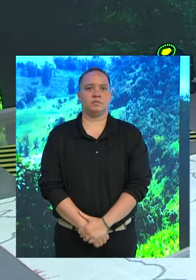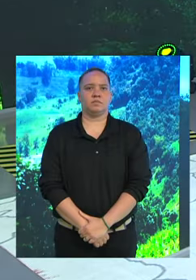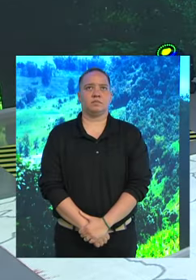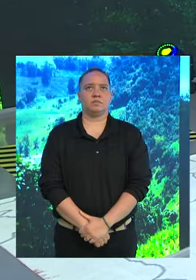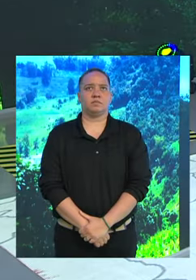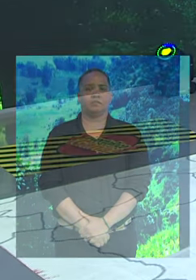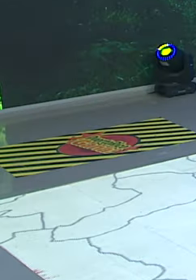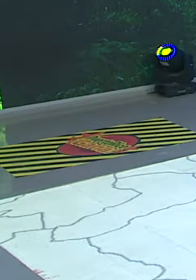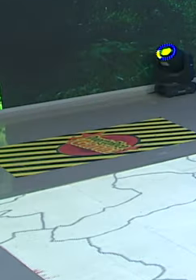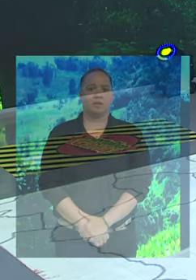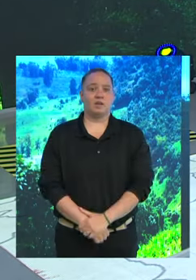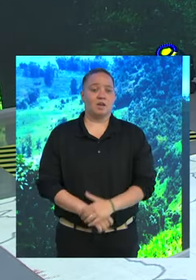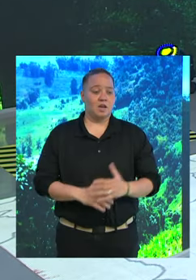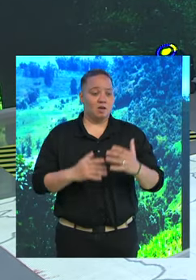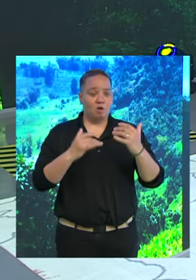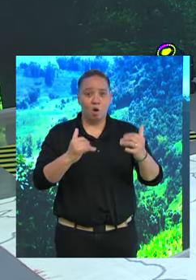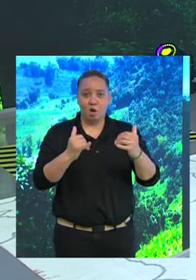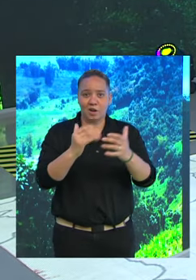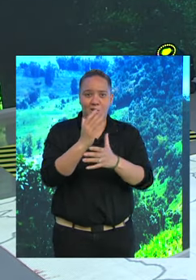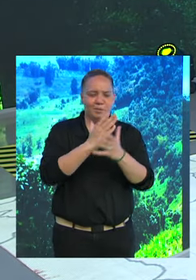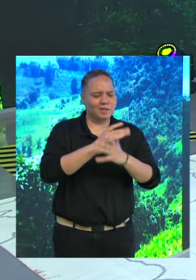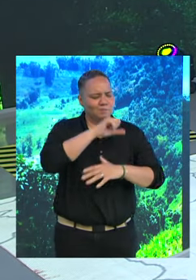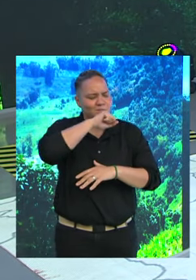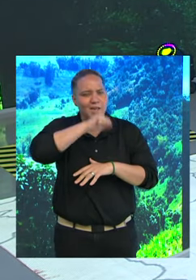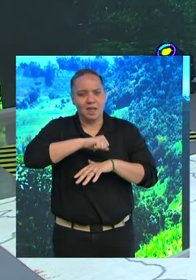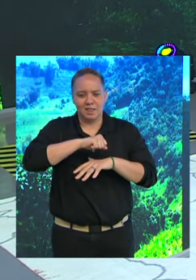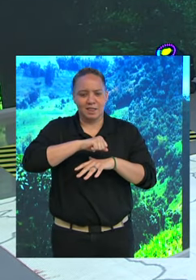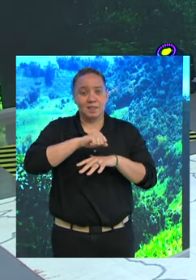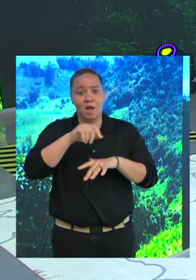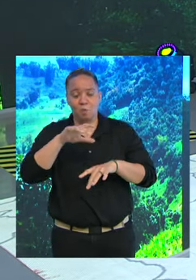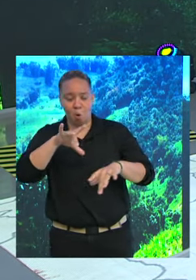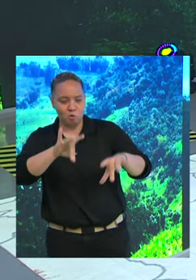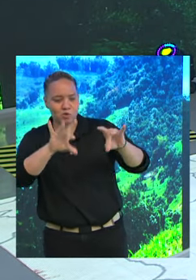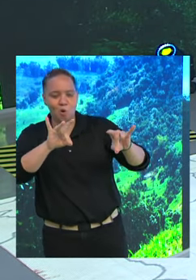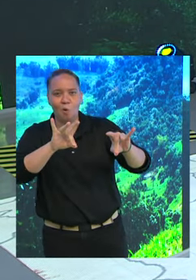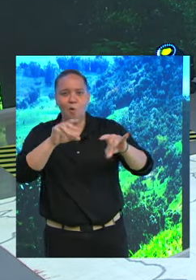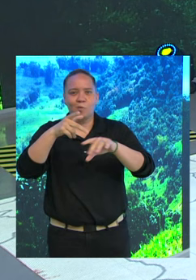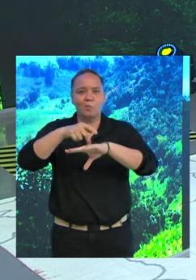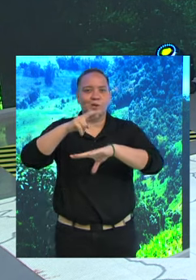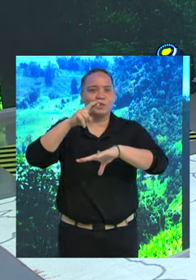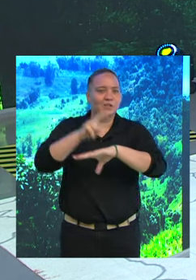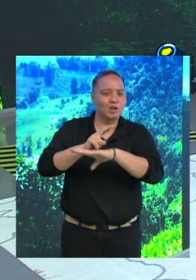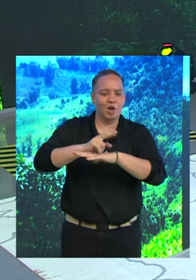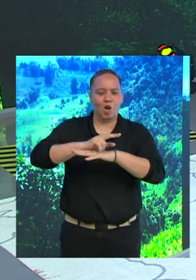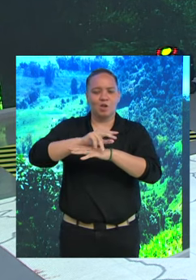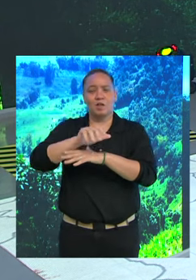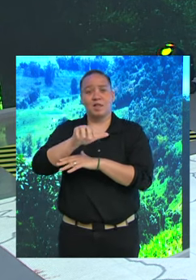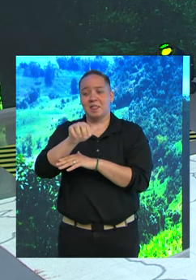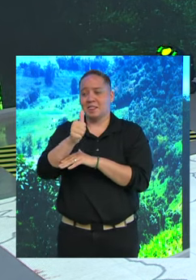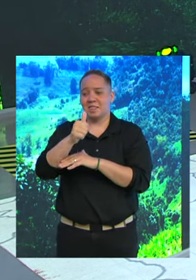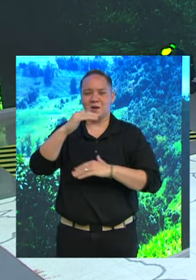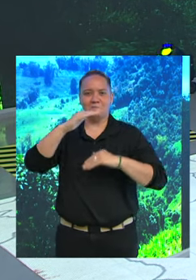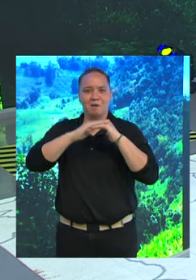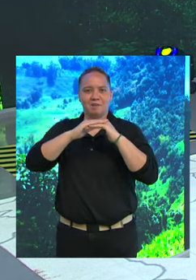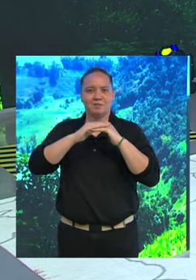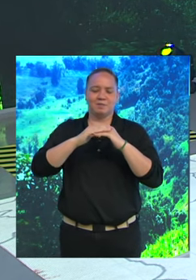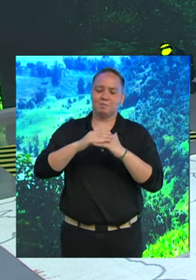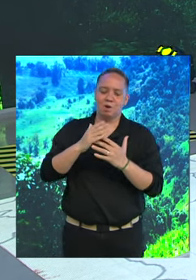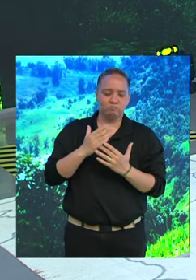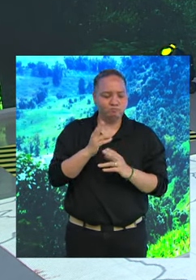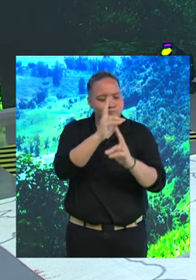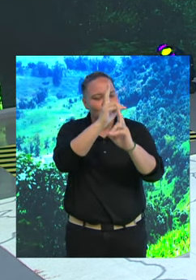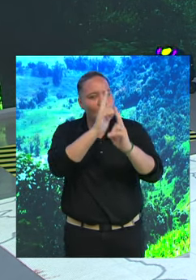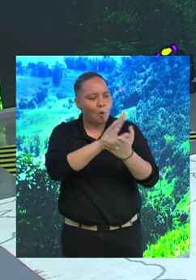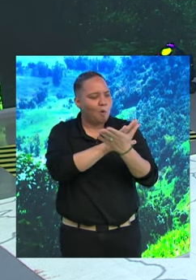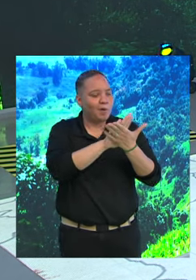Y llegó el segmento que me encanta, a estamos descubriendo a Puerto Rico, el top 10 de mi pueblo y hoy para mí es un honor, un placer